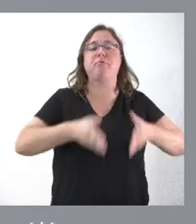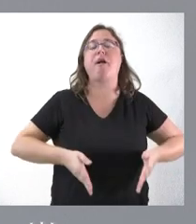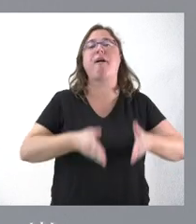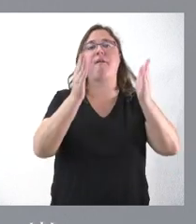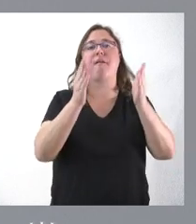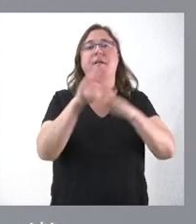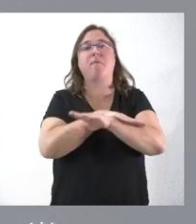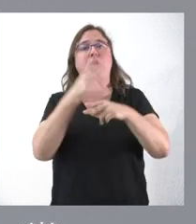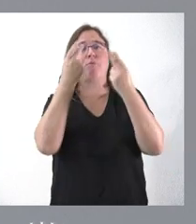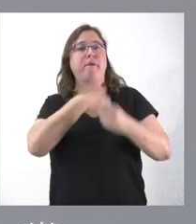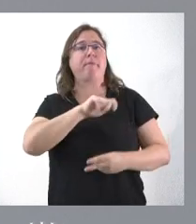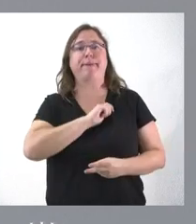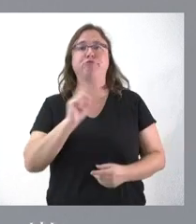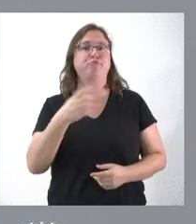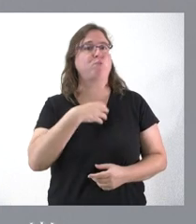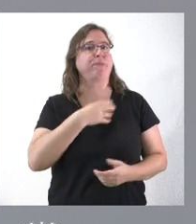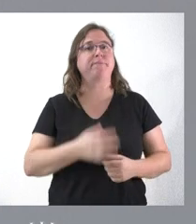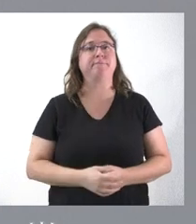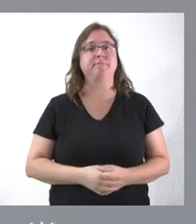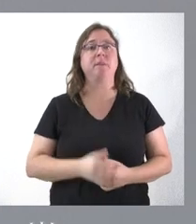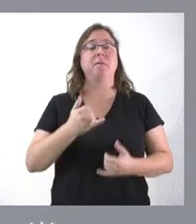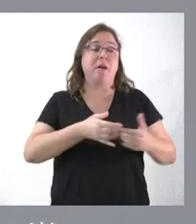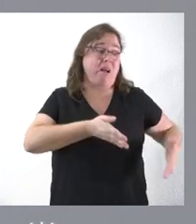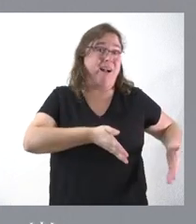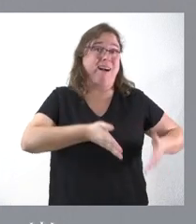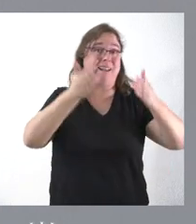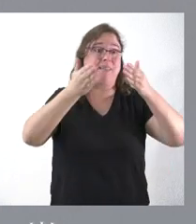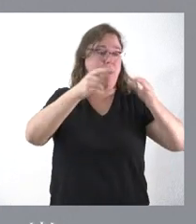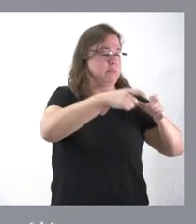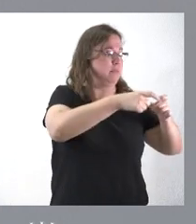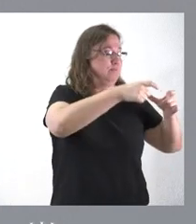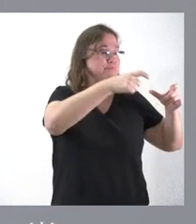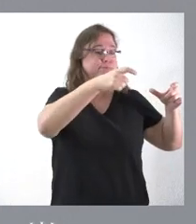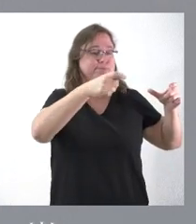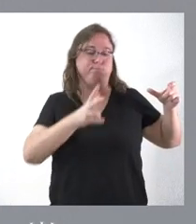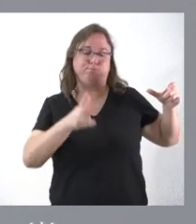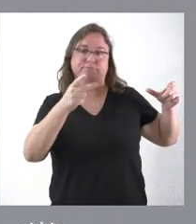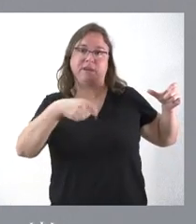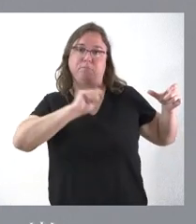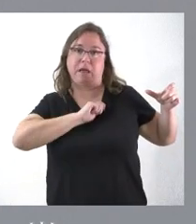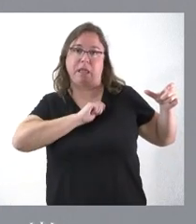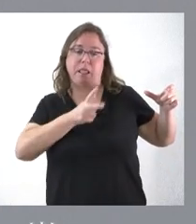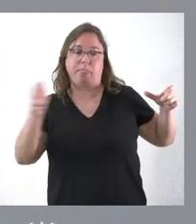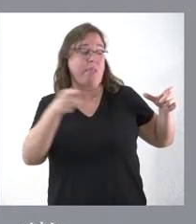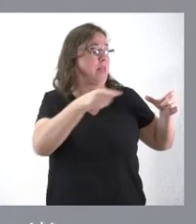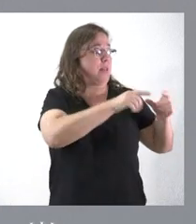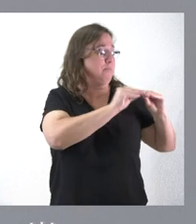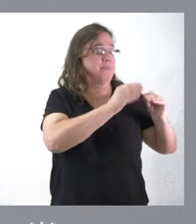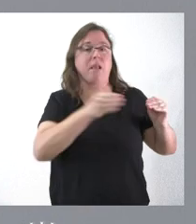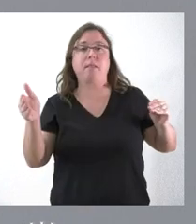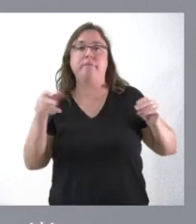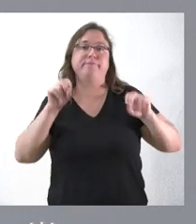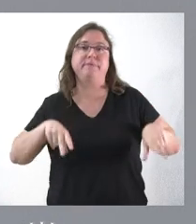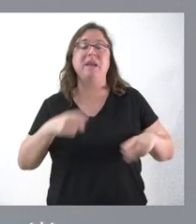Administraciones Públicas españolas no lo hemos podido hacer. Hacer una carretera transnacional, una parte del tramo sabe usted que es nacional, hay un trozo también que es